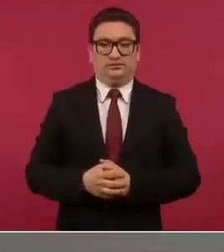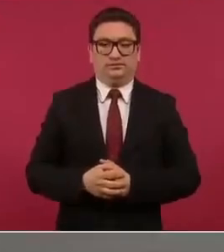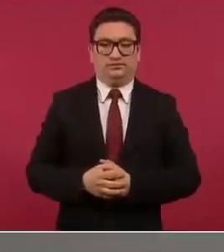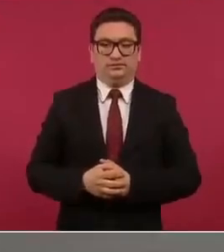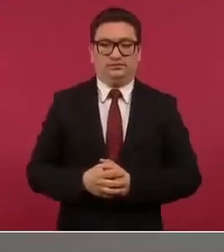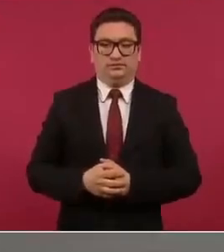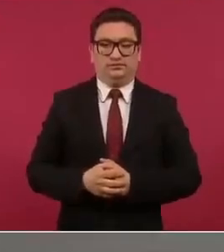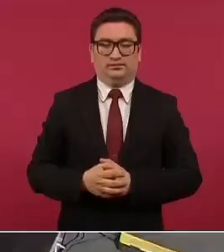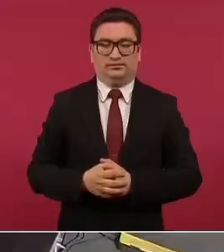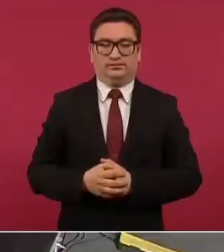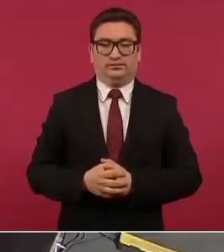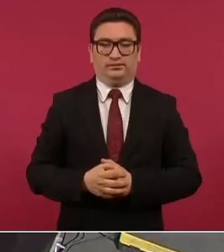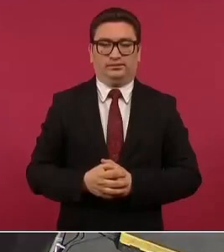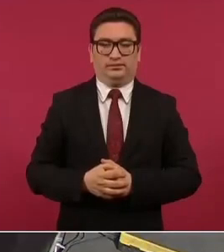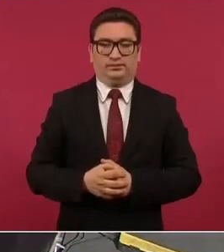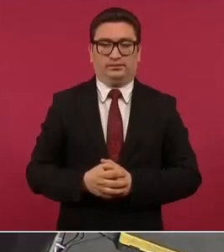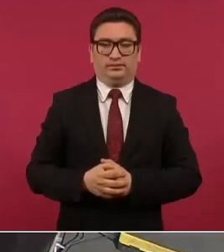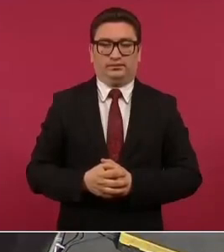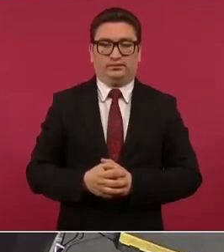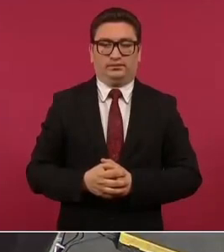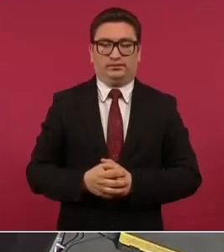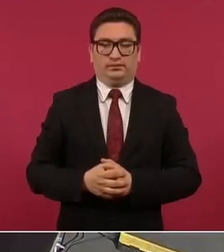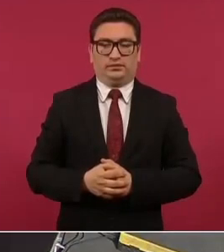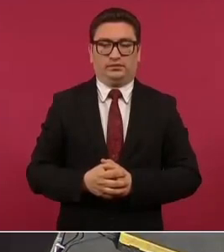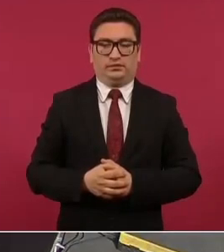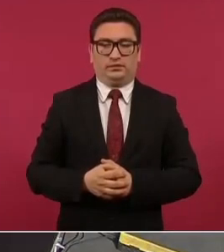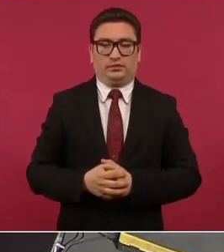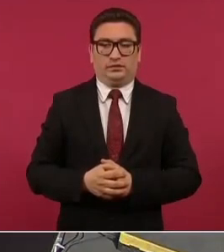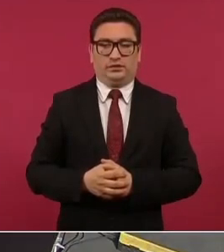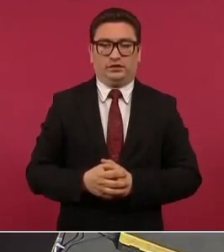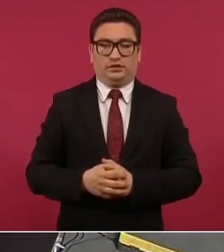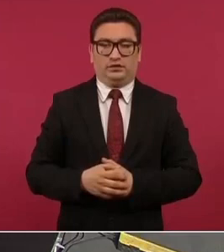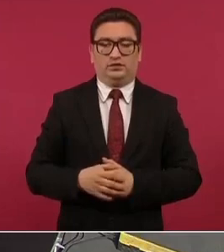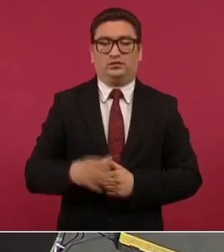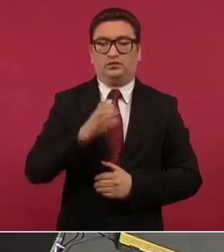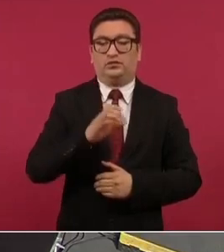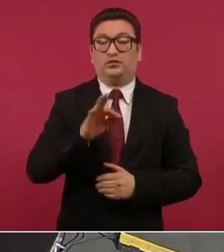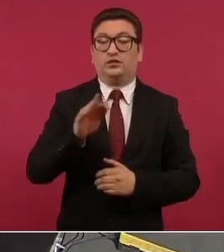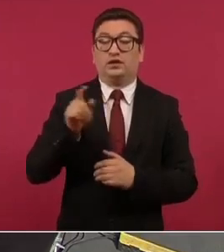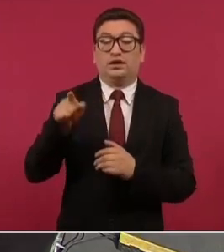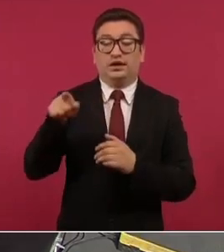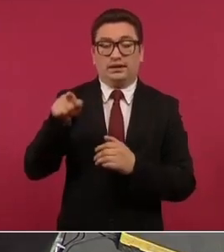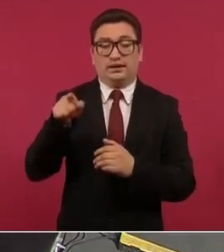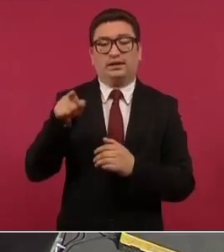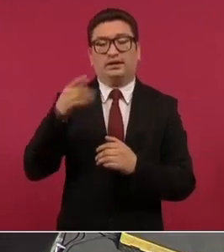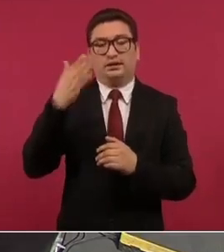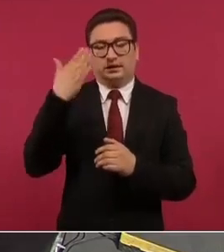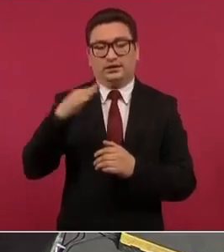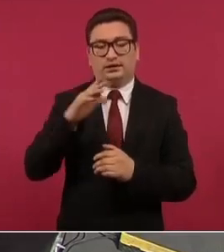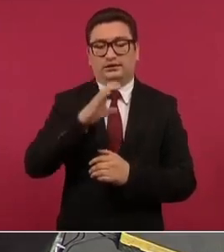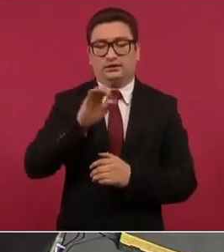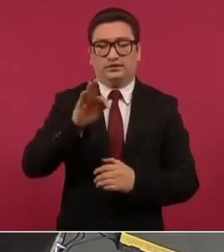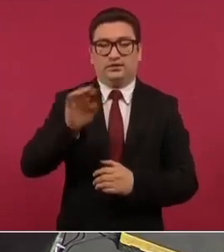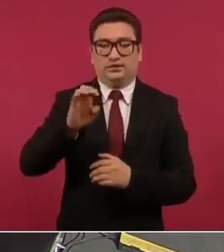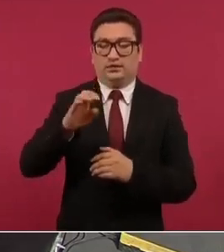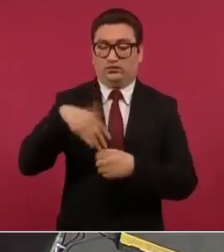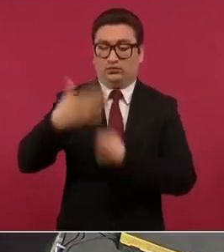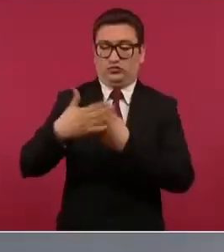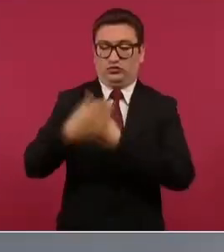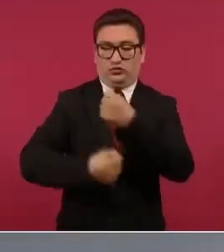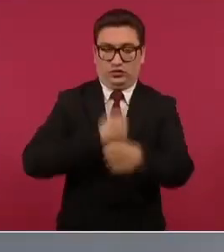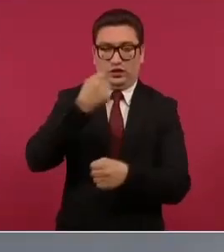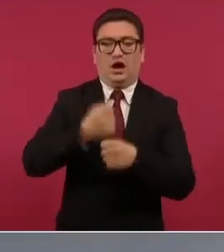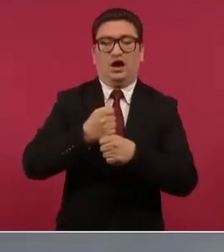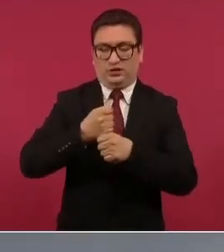Con el apoyo de los trabajadores de la Comisión Federal de Electricidad el año próximo